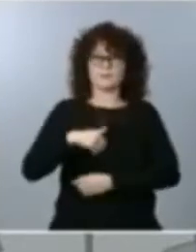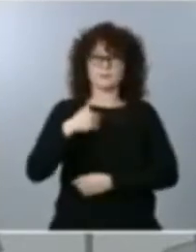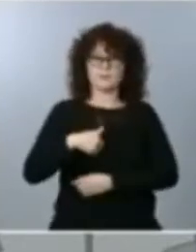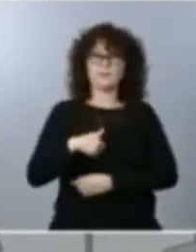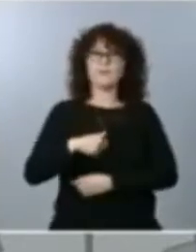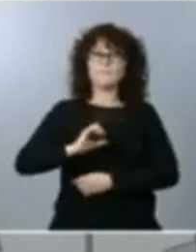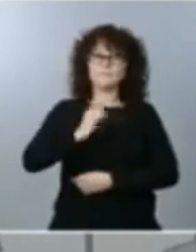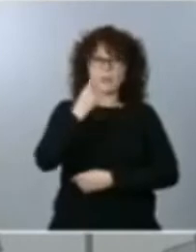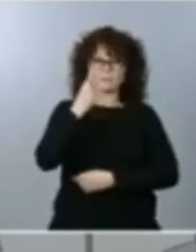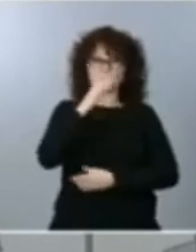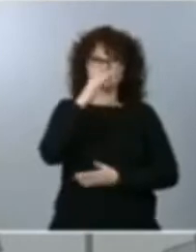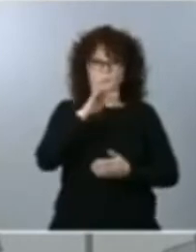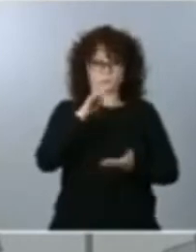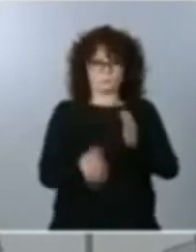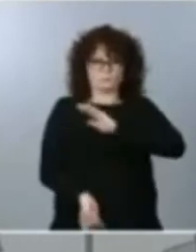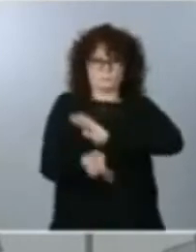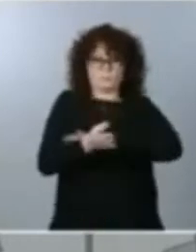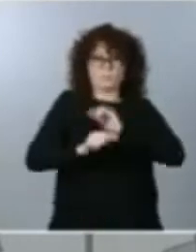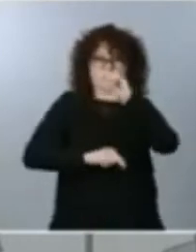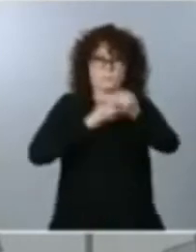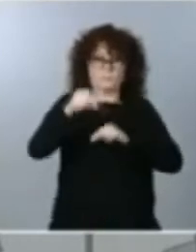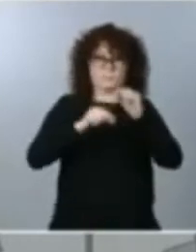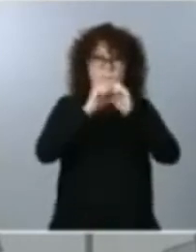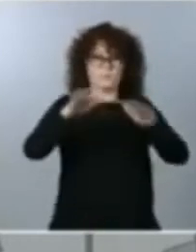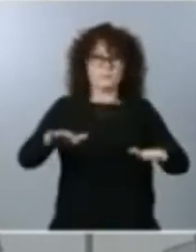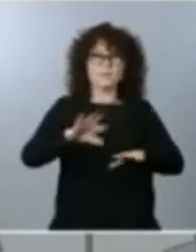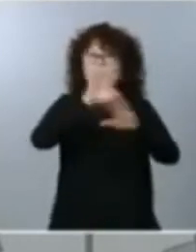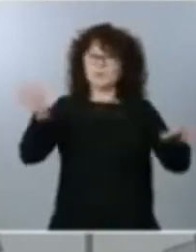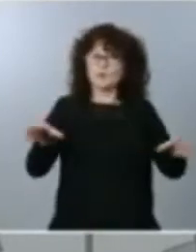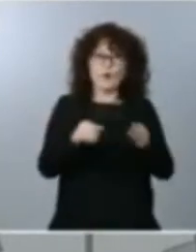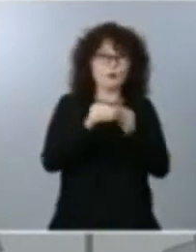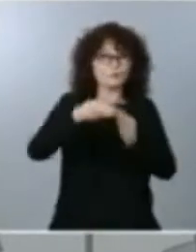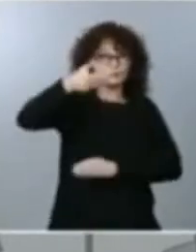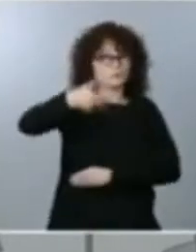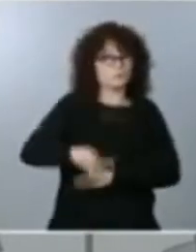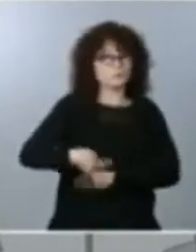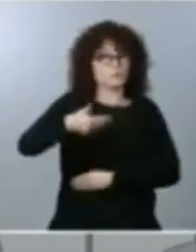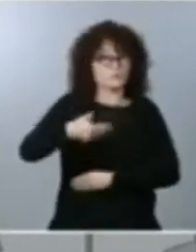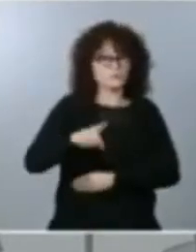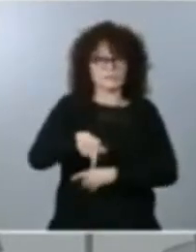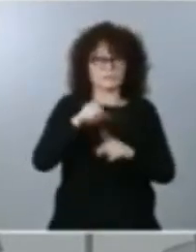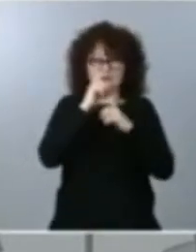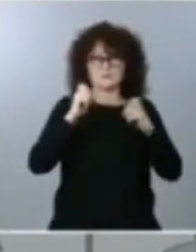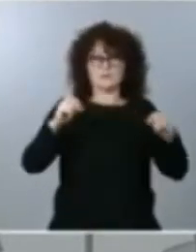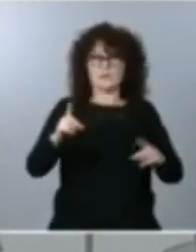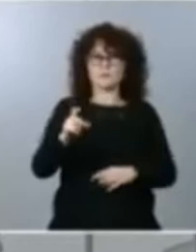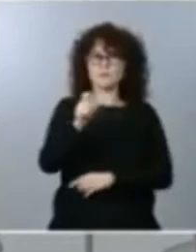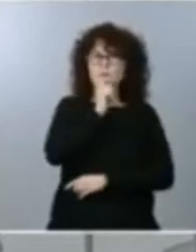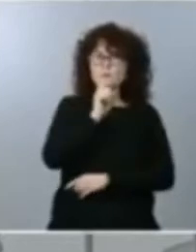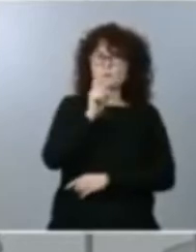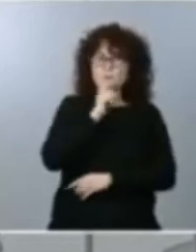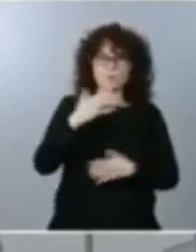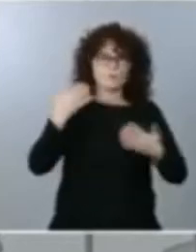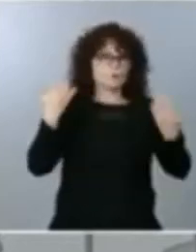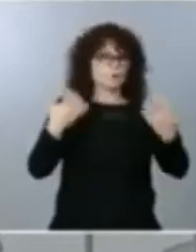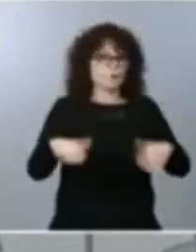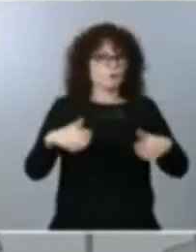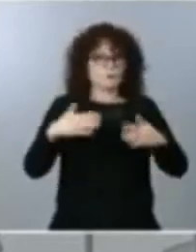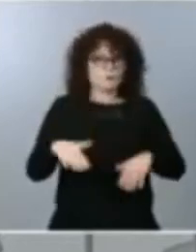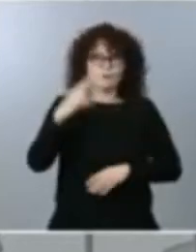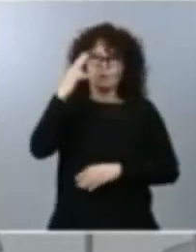La principal conclusión, en un año tan difícil, tan complejo como es el año 2020,